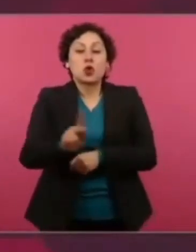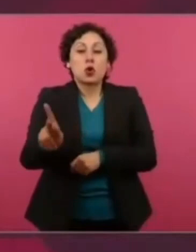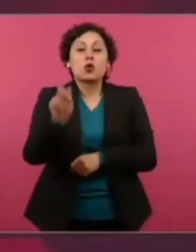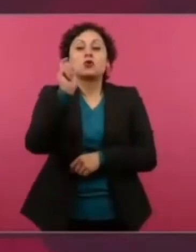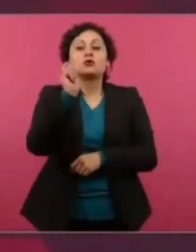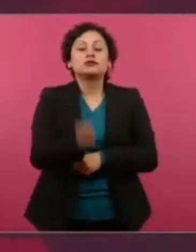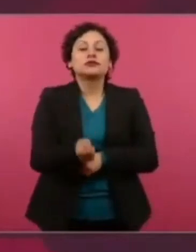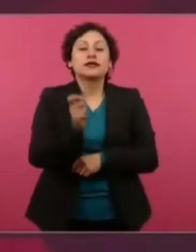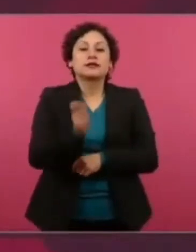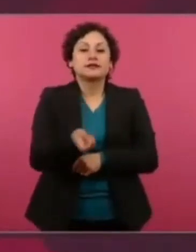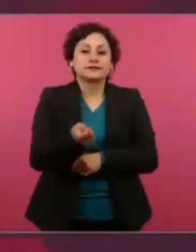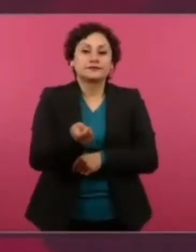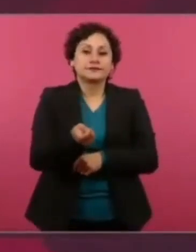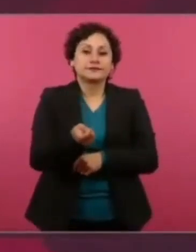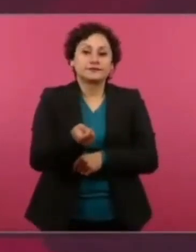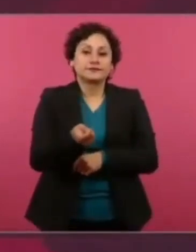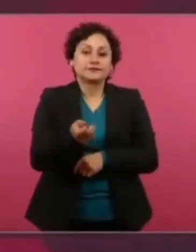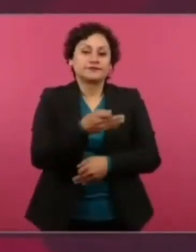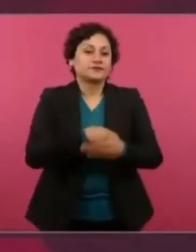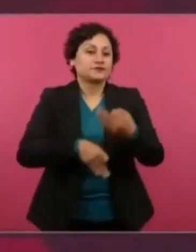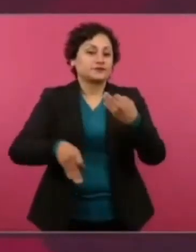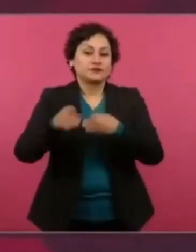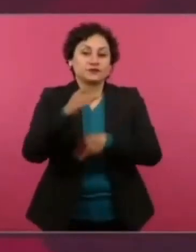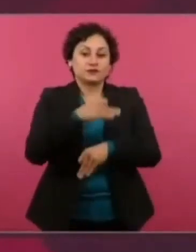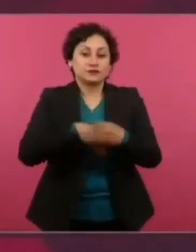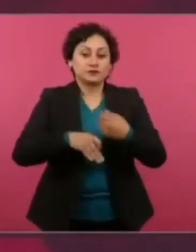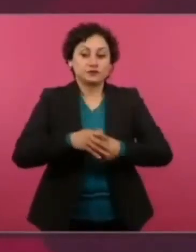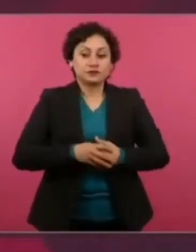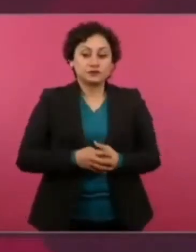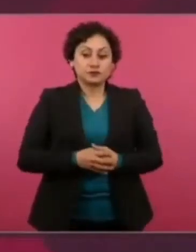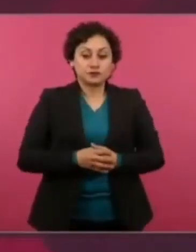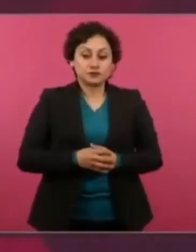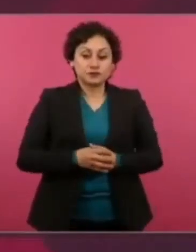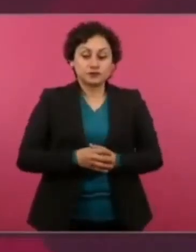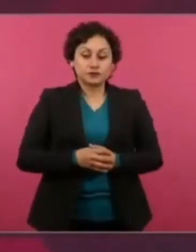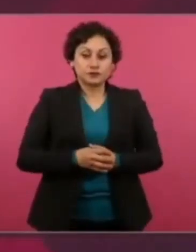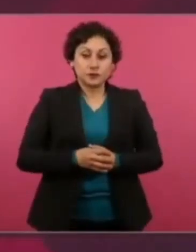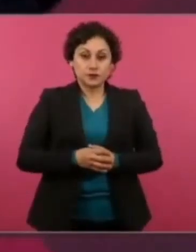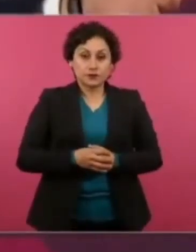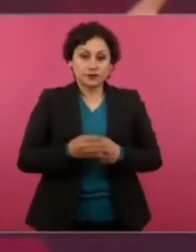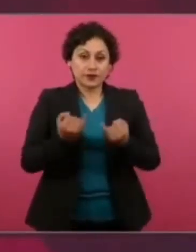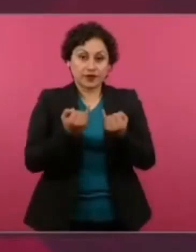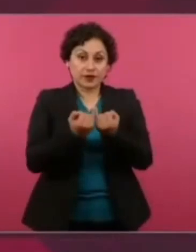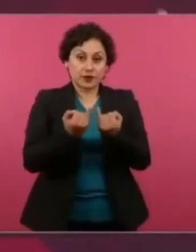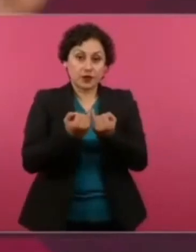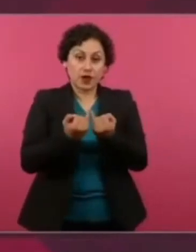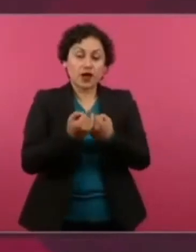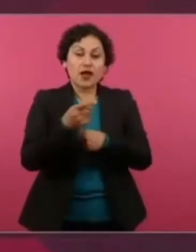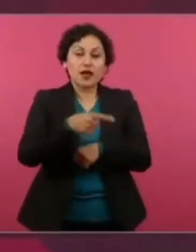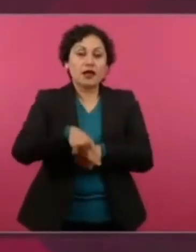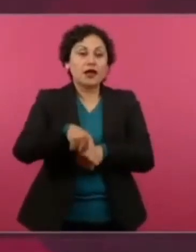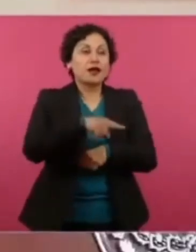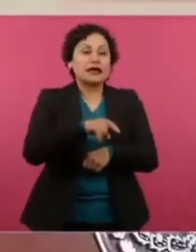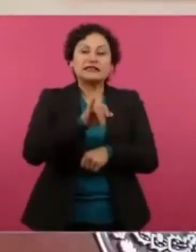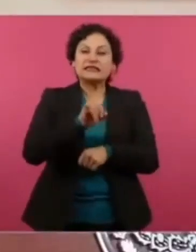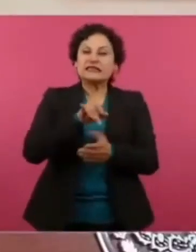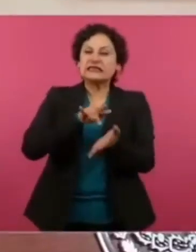gritando como pregoneros, pero a favor del régimen.